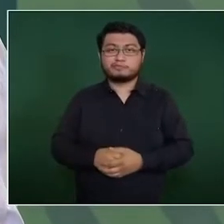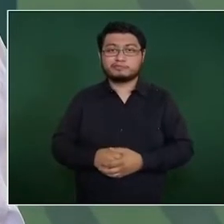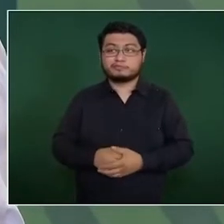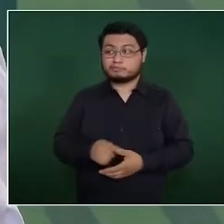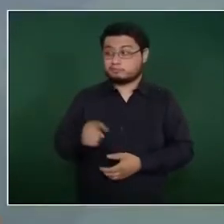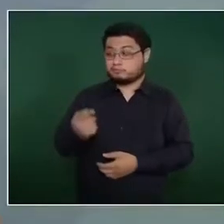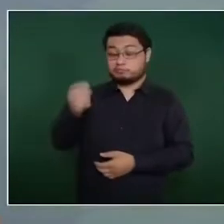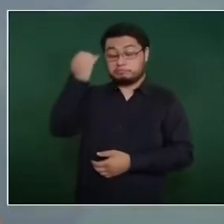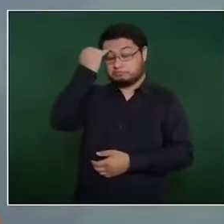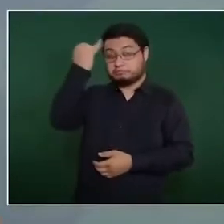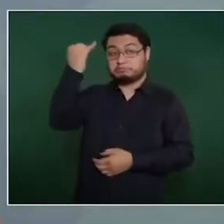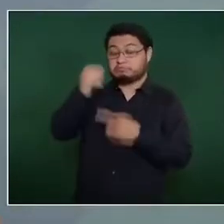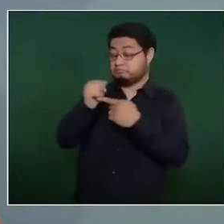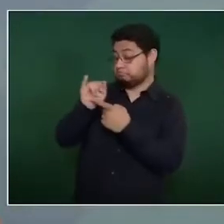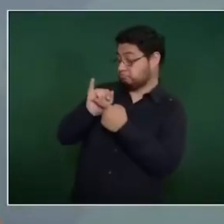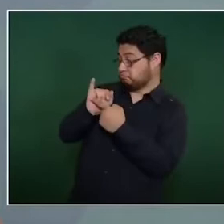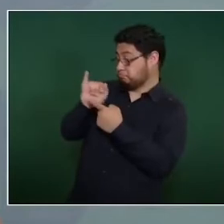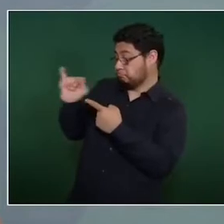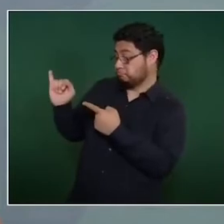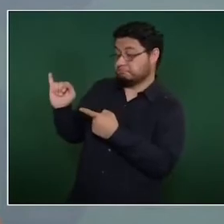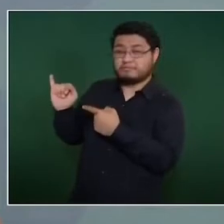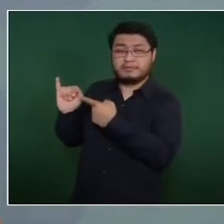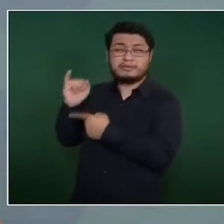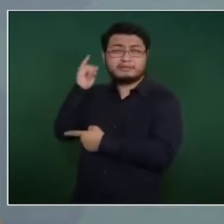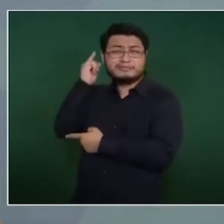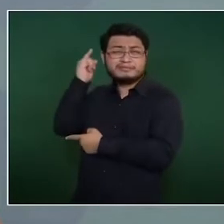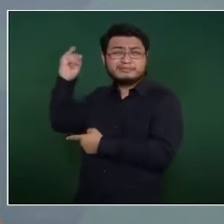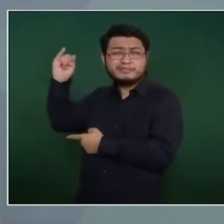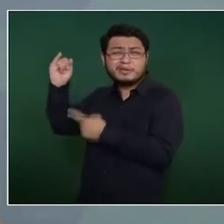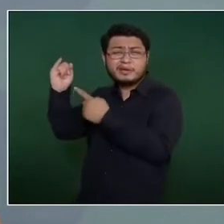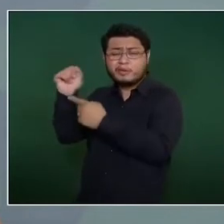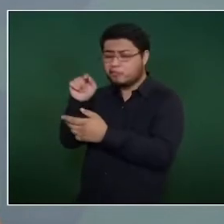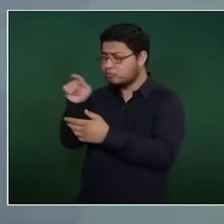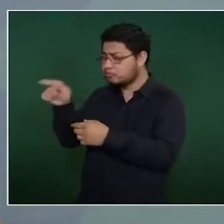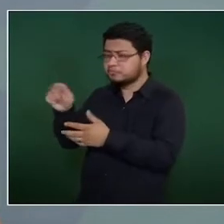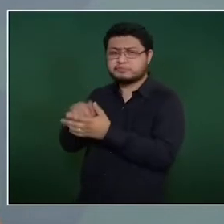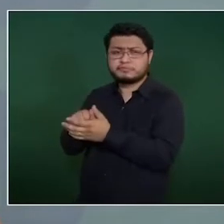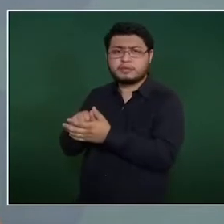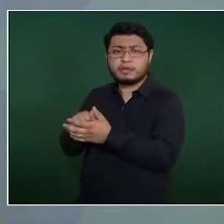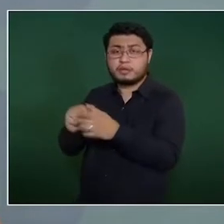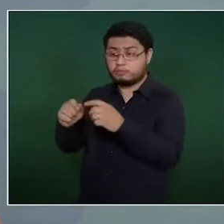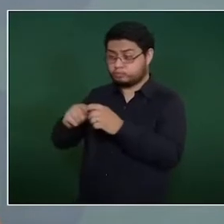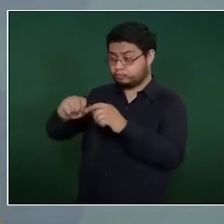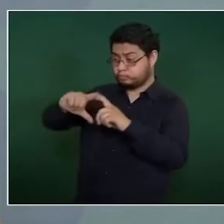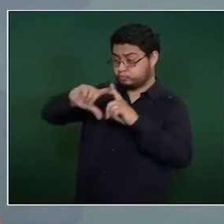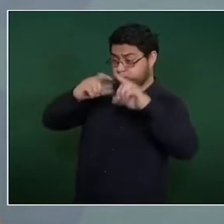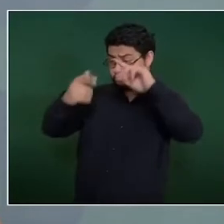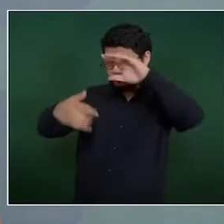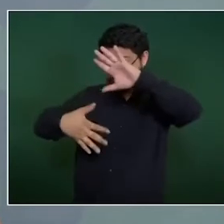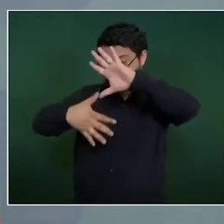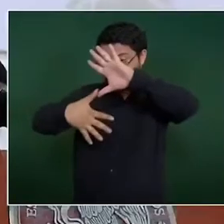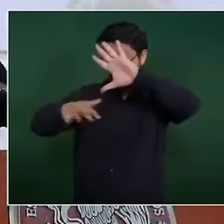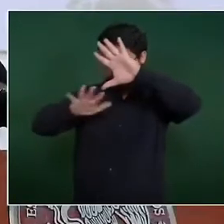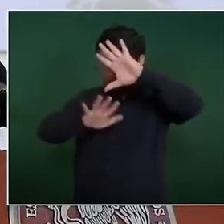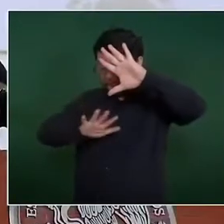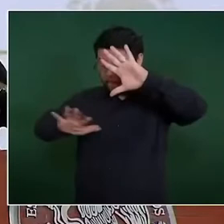Brasil, los territorios más grandes en el mundo